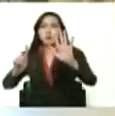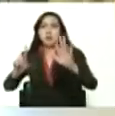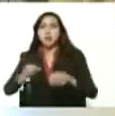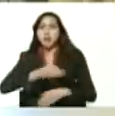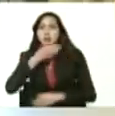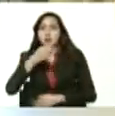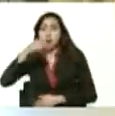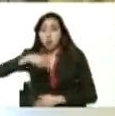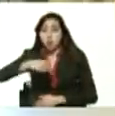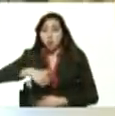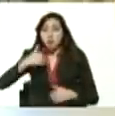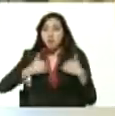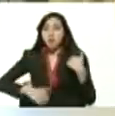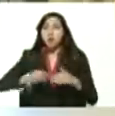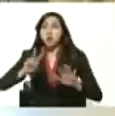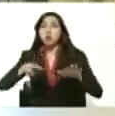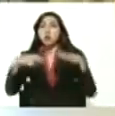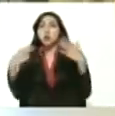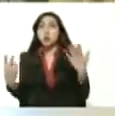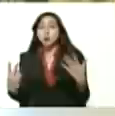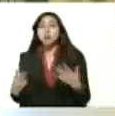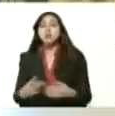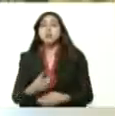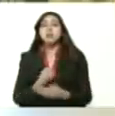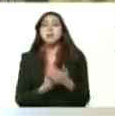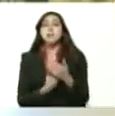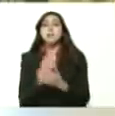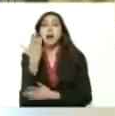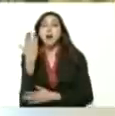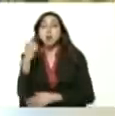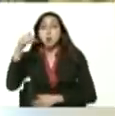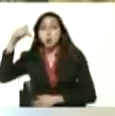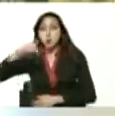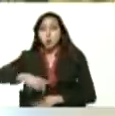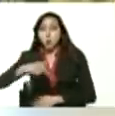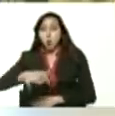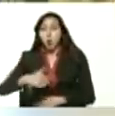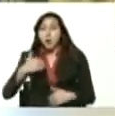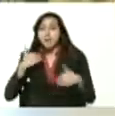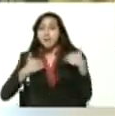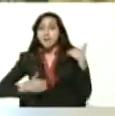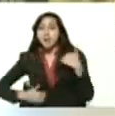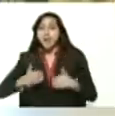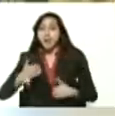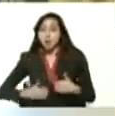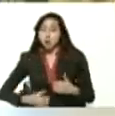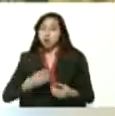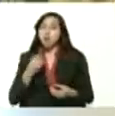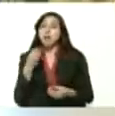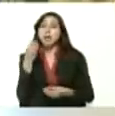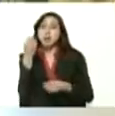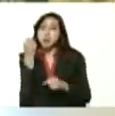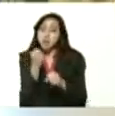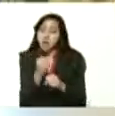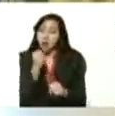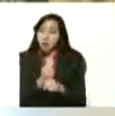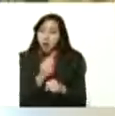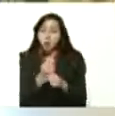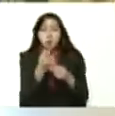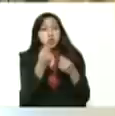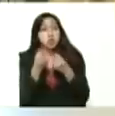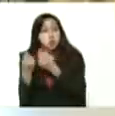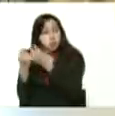miércoles doce de mayo. Hoy, miércoles productivo, hoy miércoles de economía.